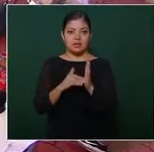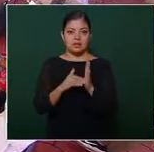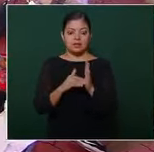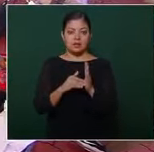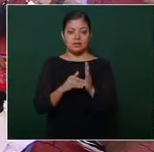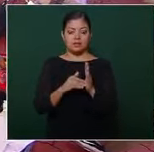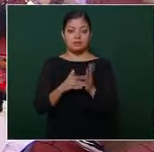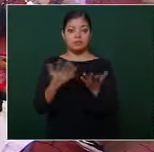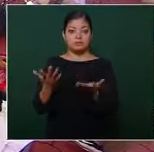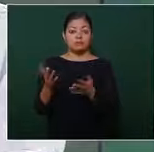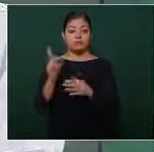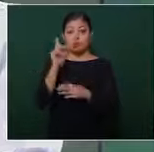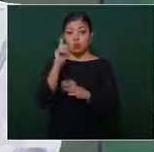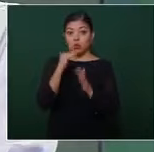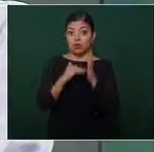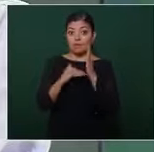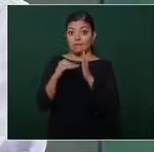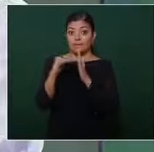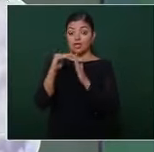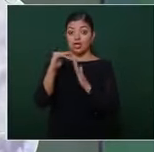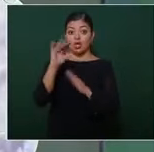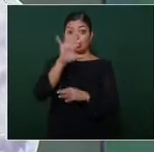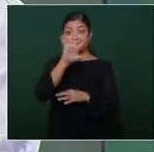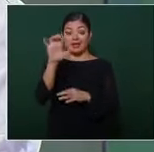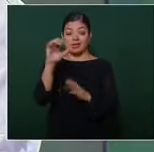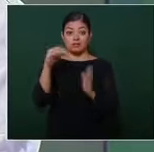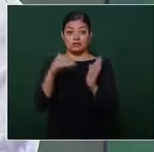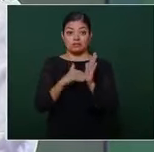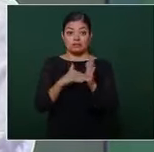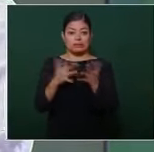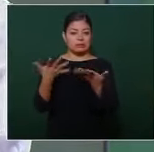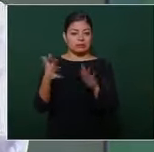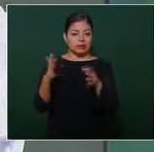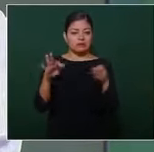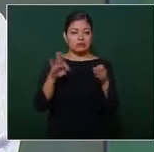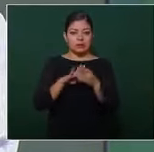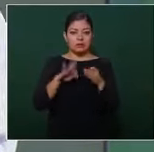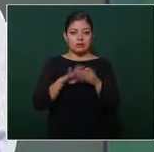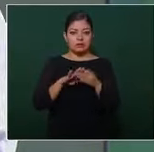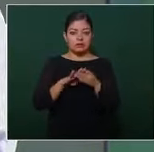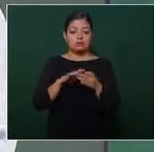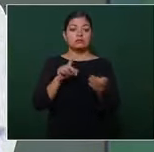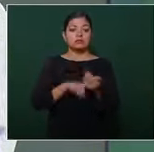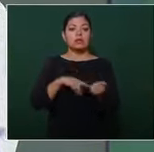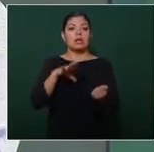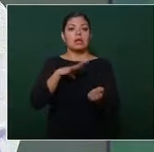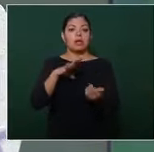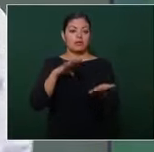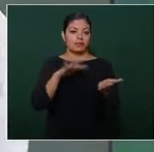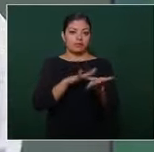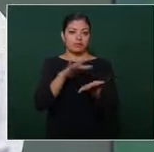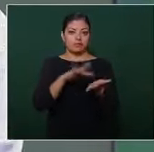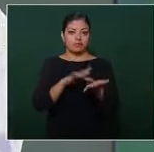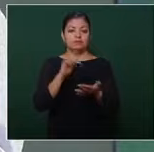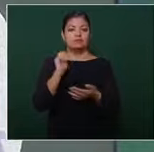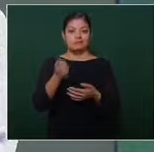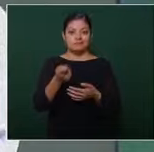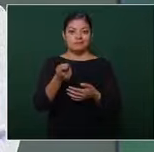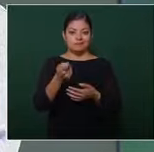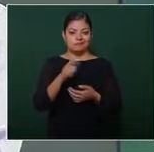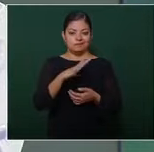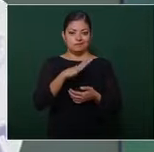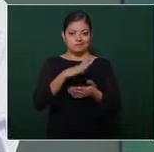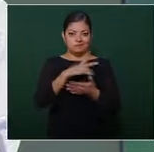millón quinientos mil aproximadamente llega un apoyo un programa de estos